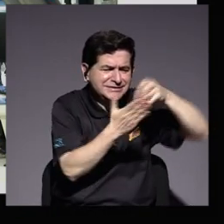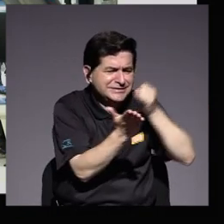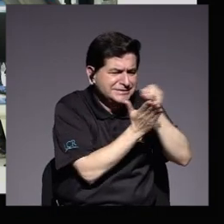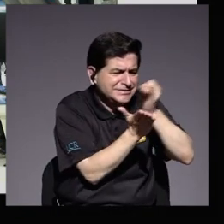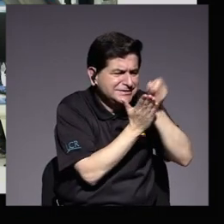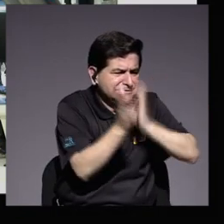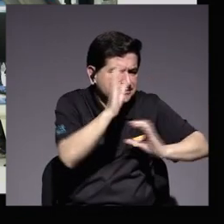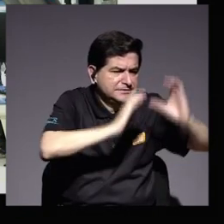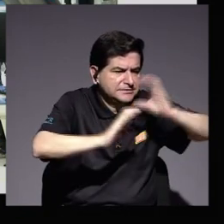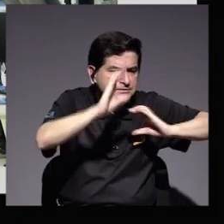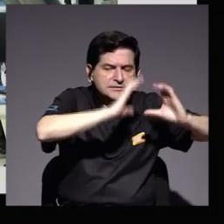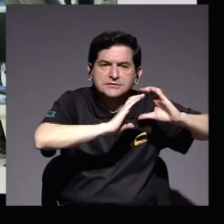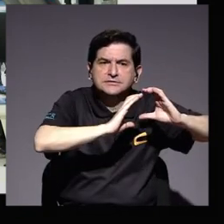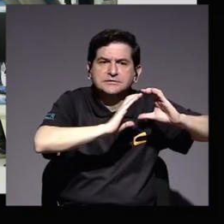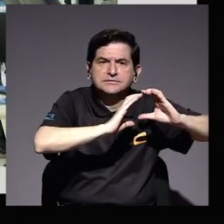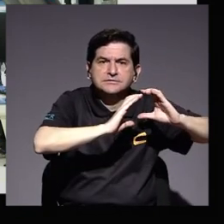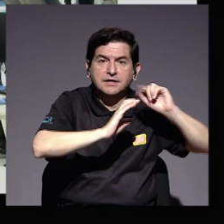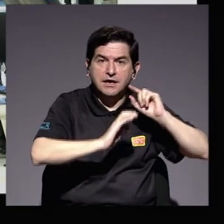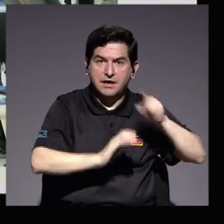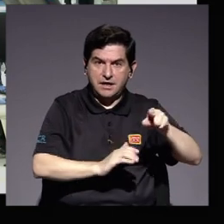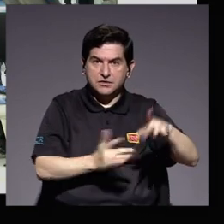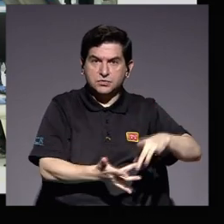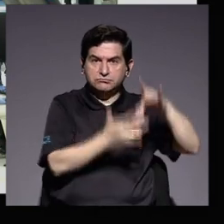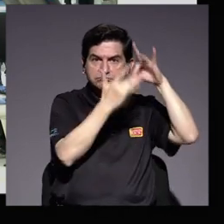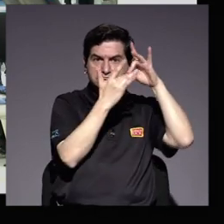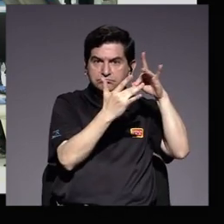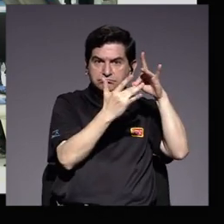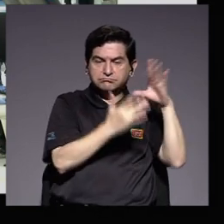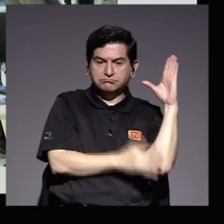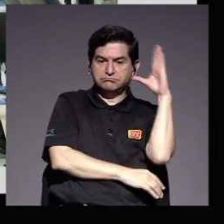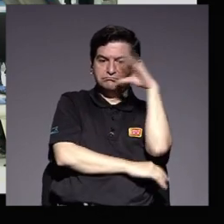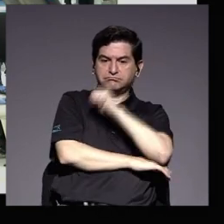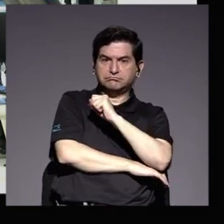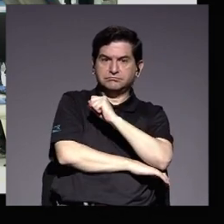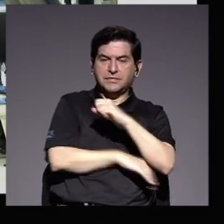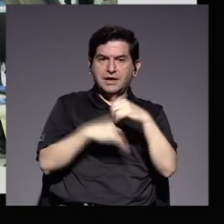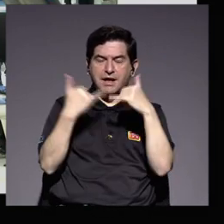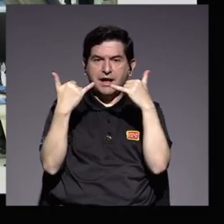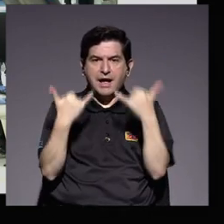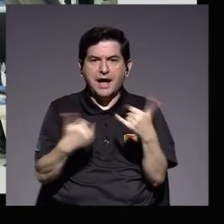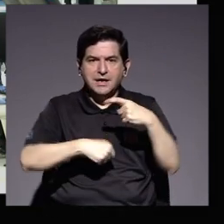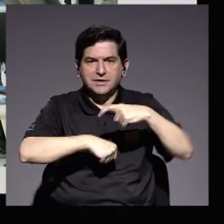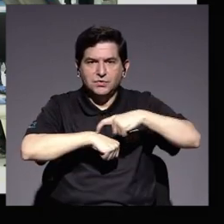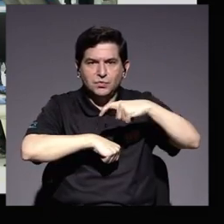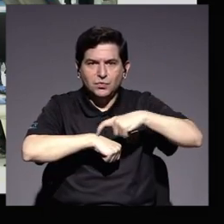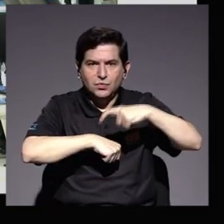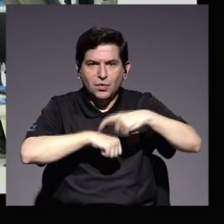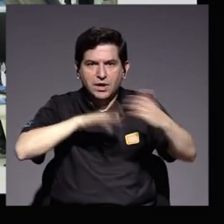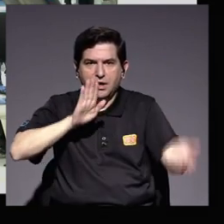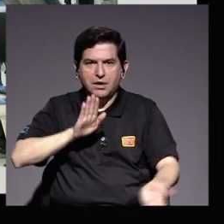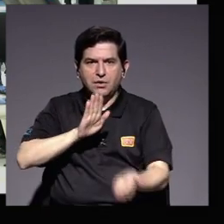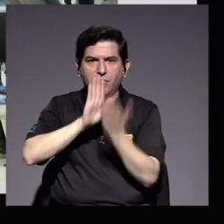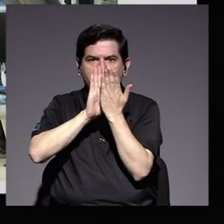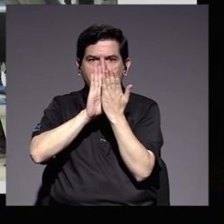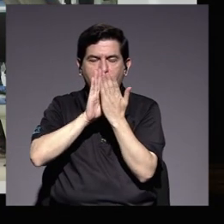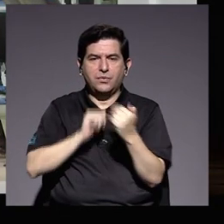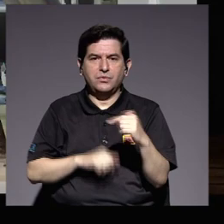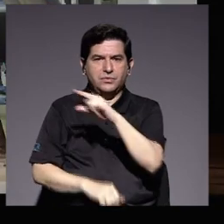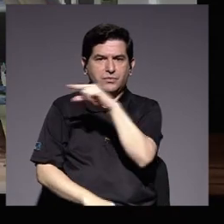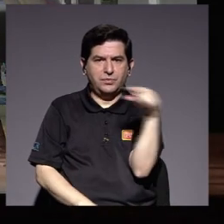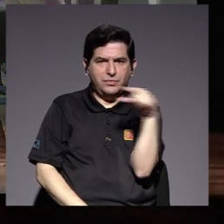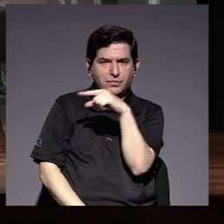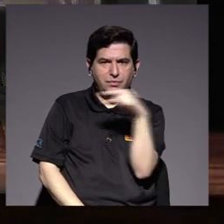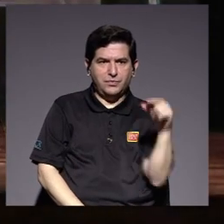científica. Esto ha sido particularmente evidente en la coyuntura que estamos enfrentando en estas semanas,